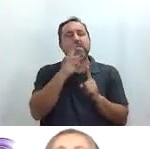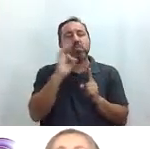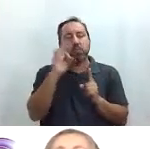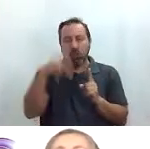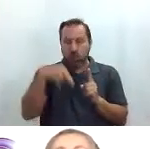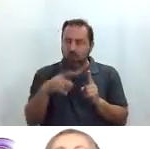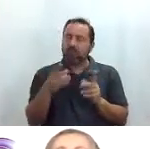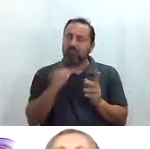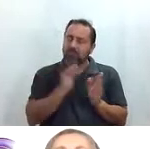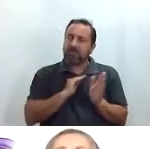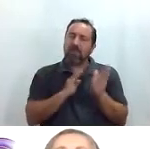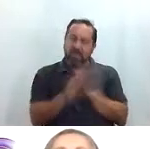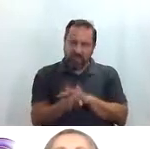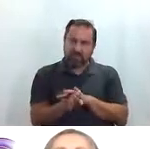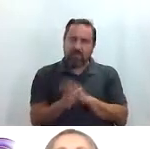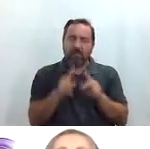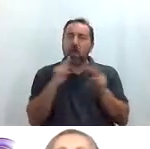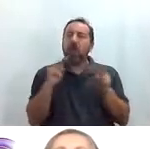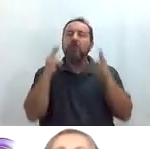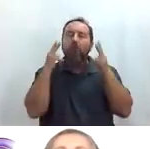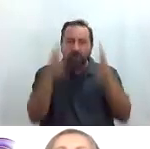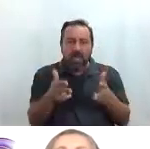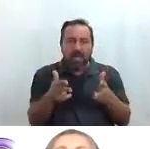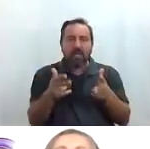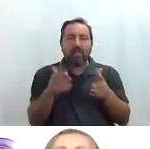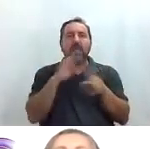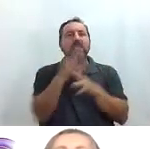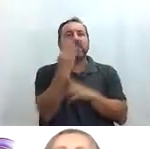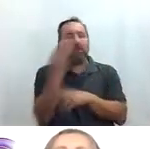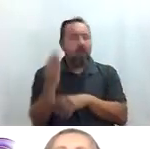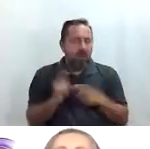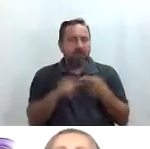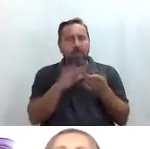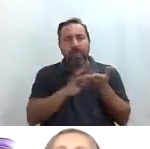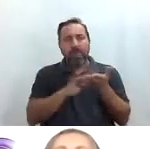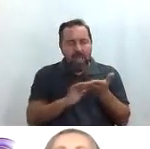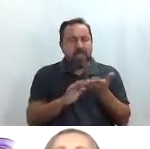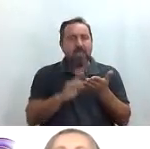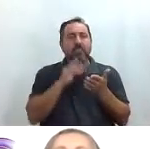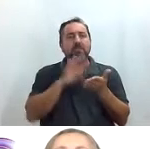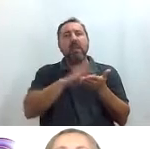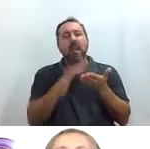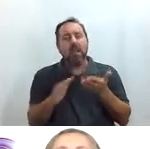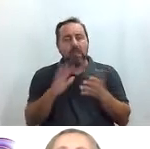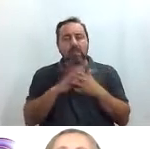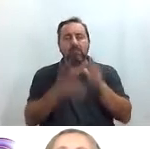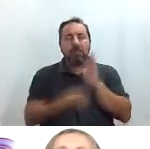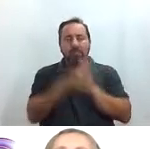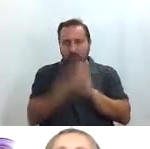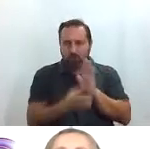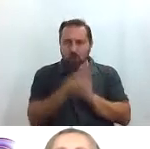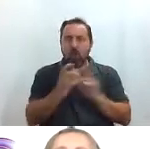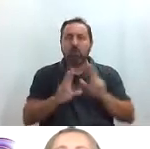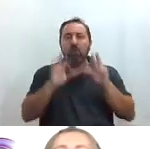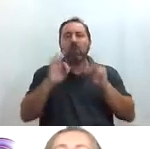accesibles en este hotel había pues señalética en braille y en alto relieve tanto en el ascensor como en los